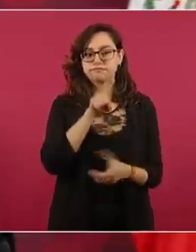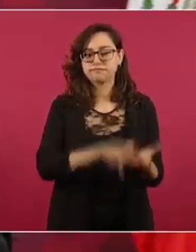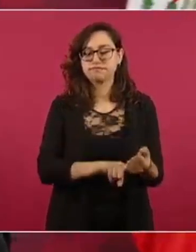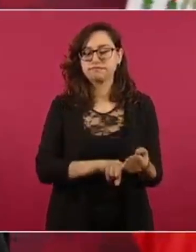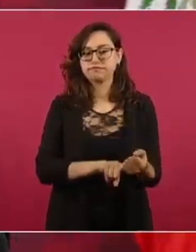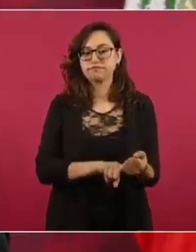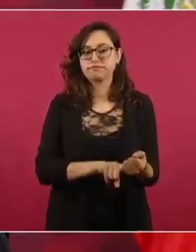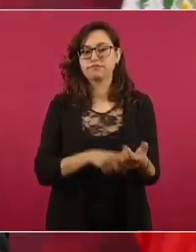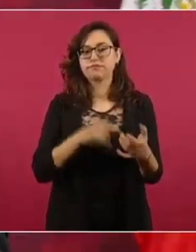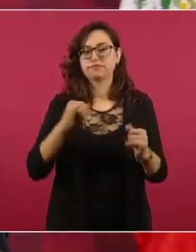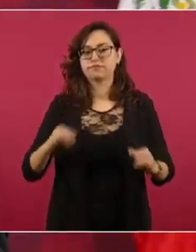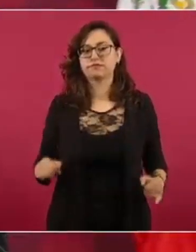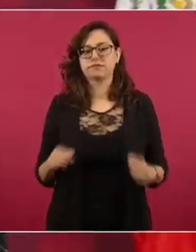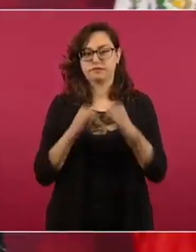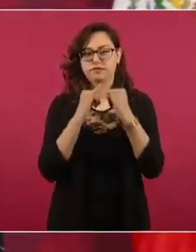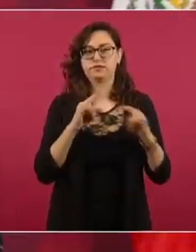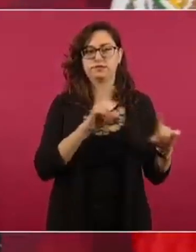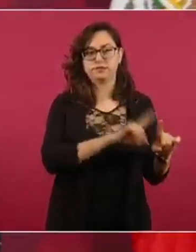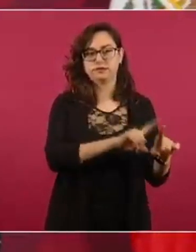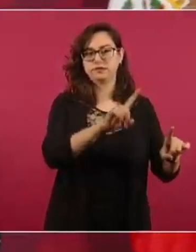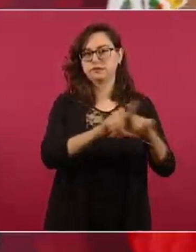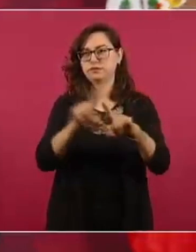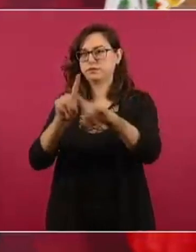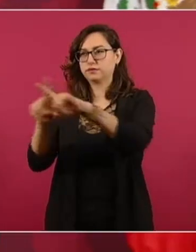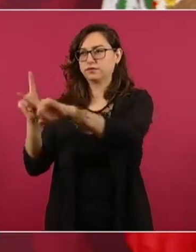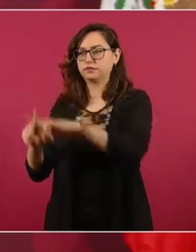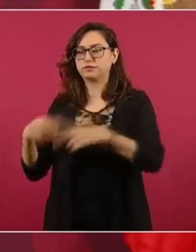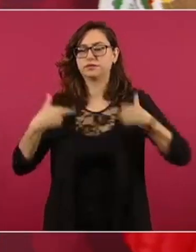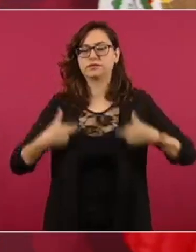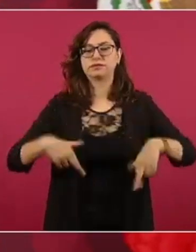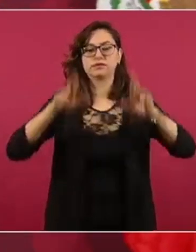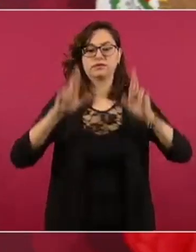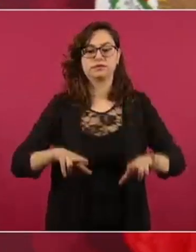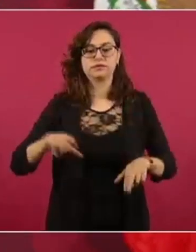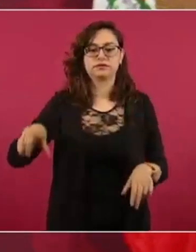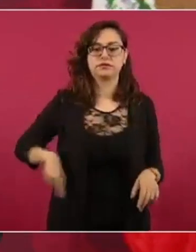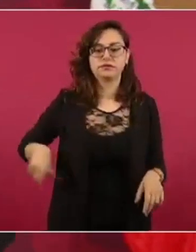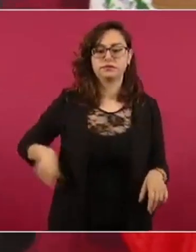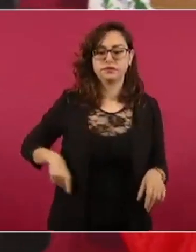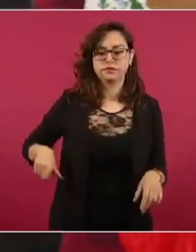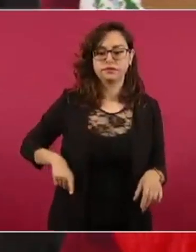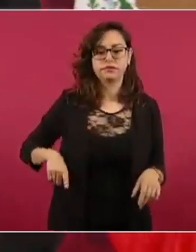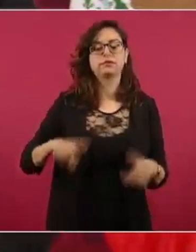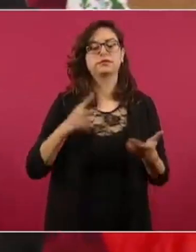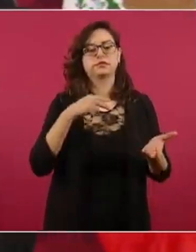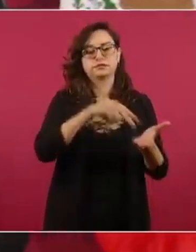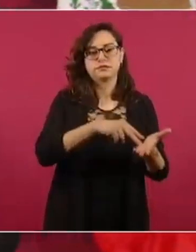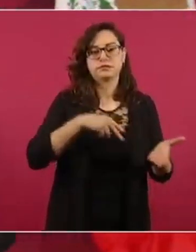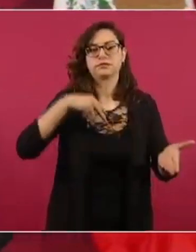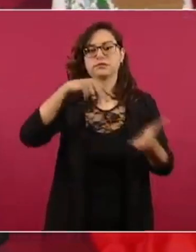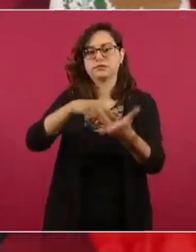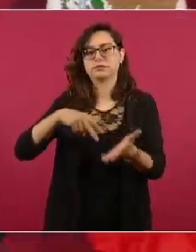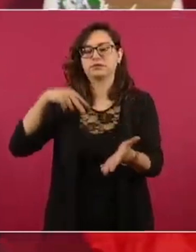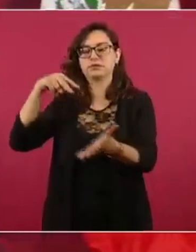distintas dependencias del gobierno y trabajadores de la